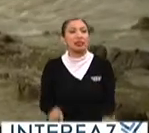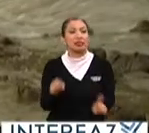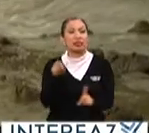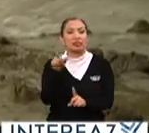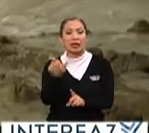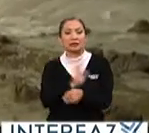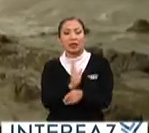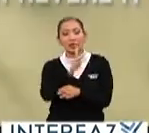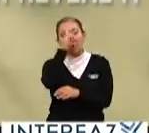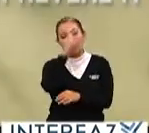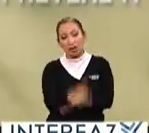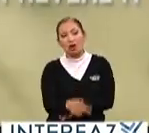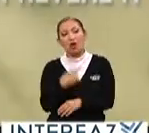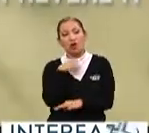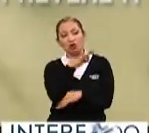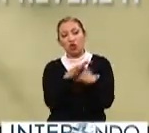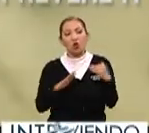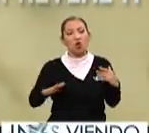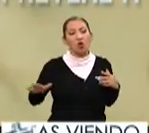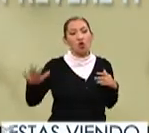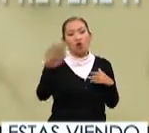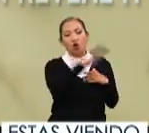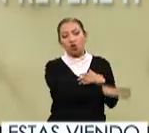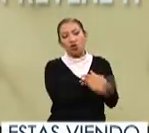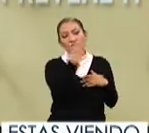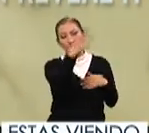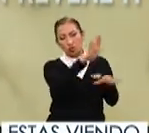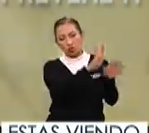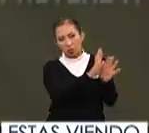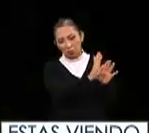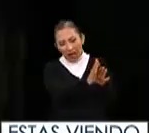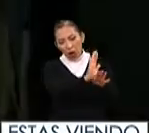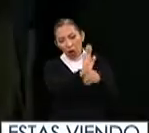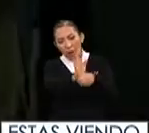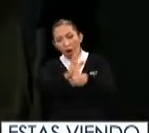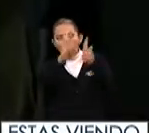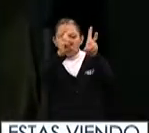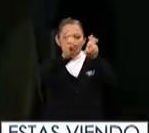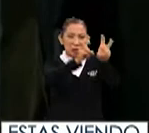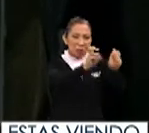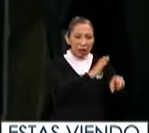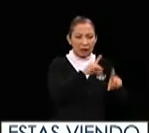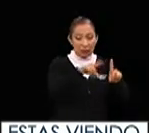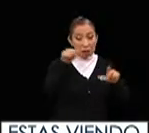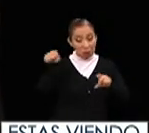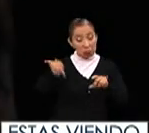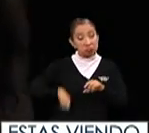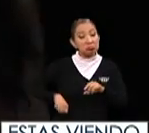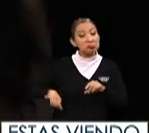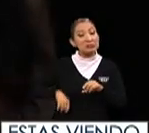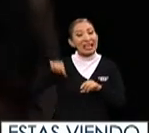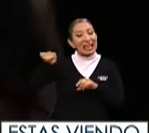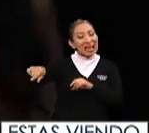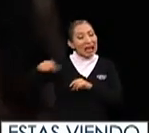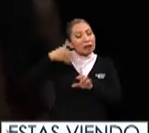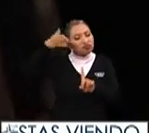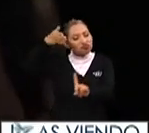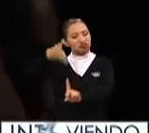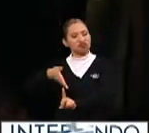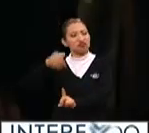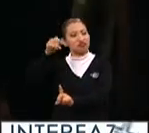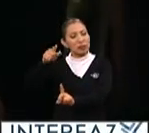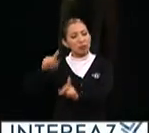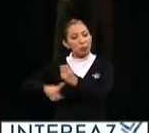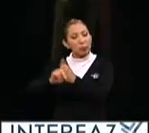también en el cine mexicano, dentro de toda la serie de películas y de temas que se abordan. Es bien interesante que él se centre